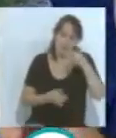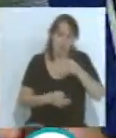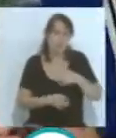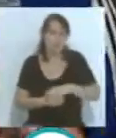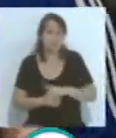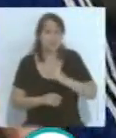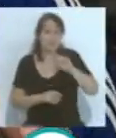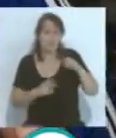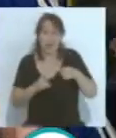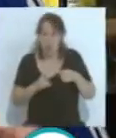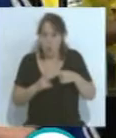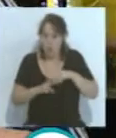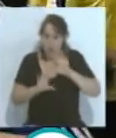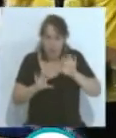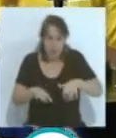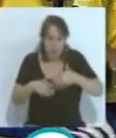equipación del Cádiz.